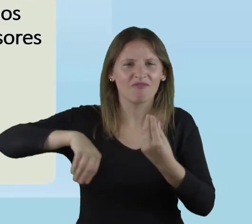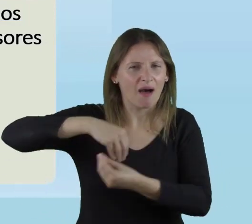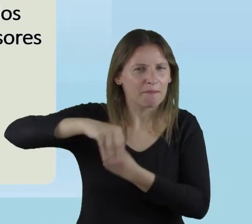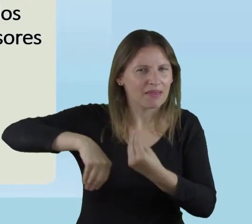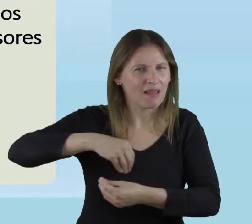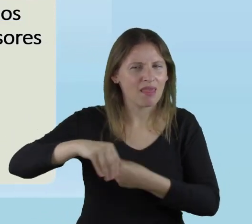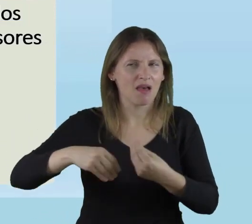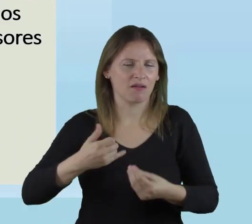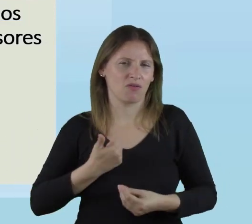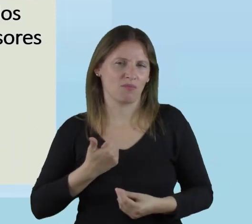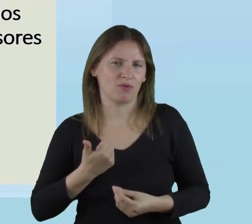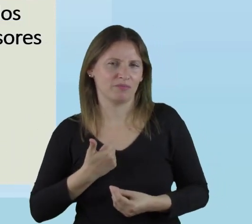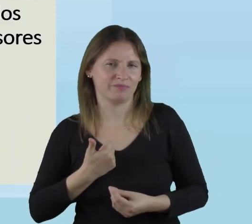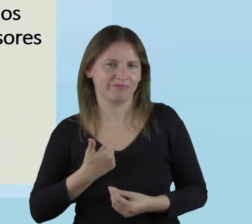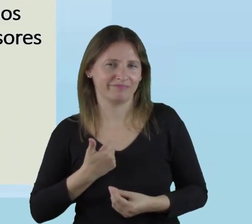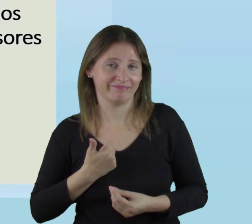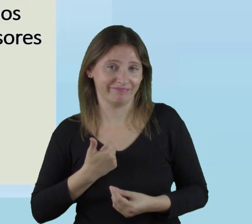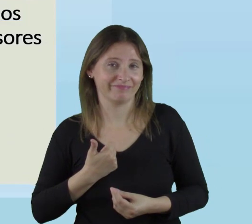familia?